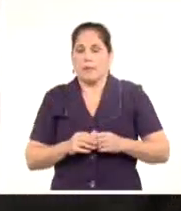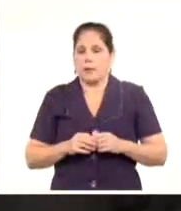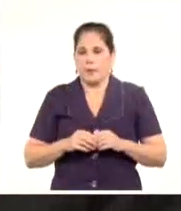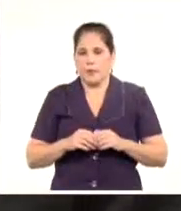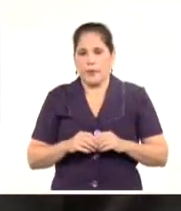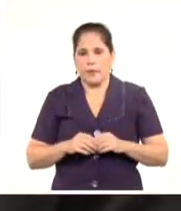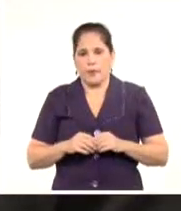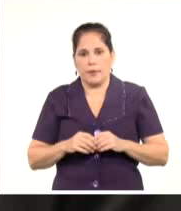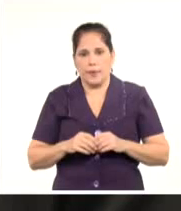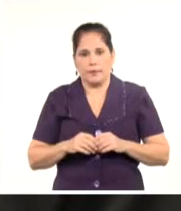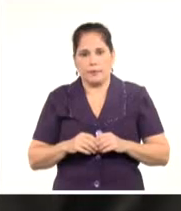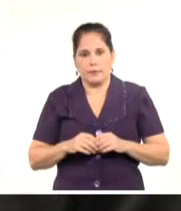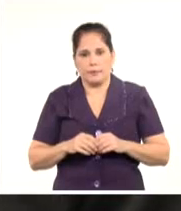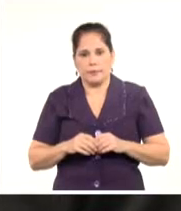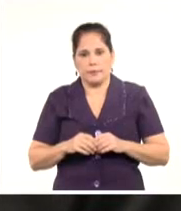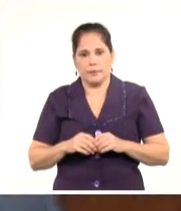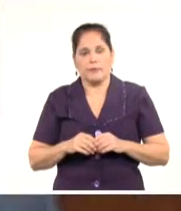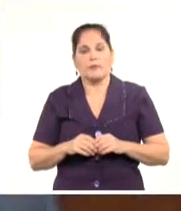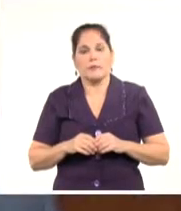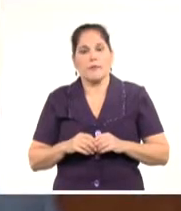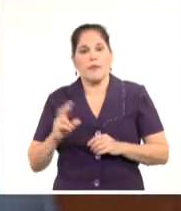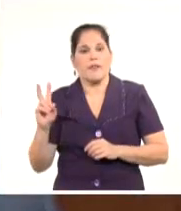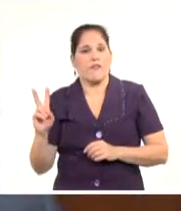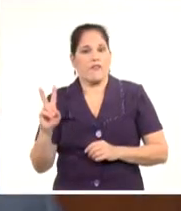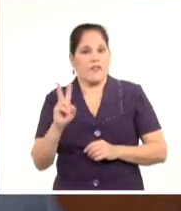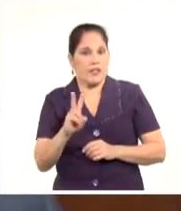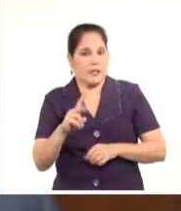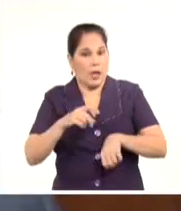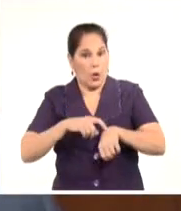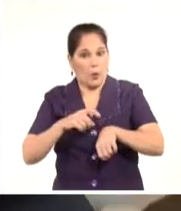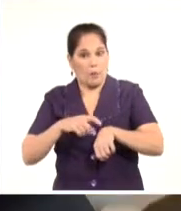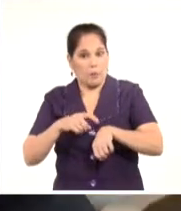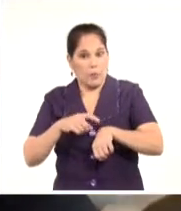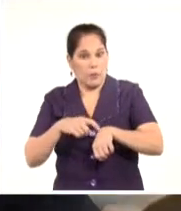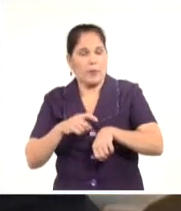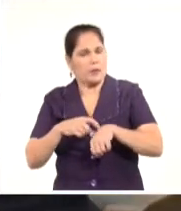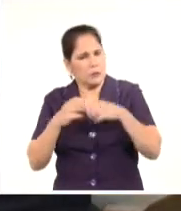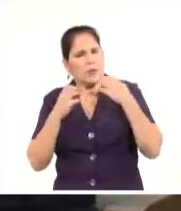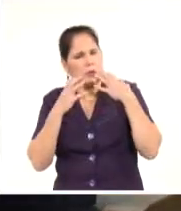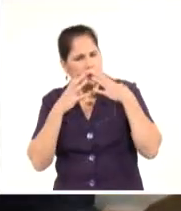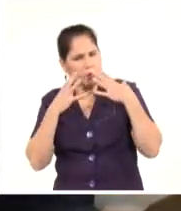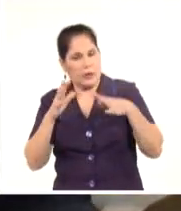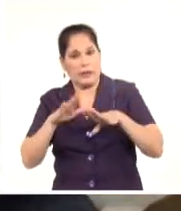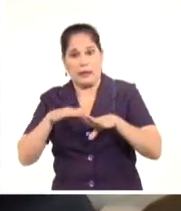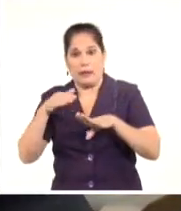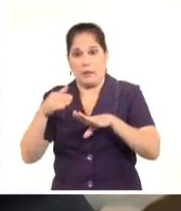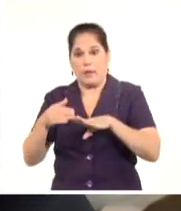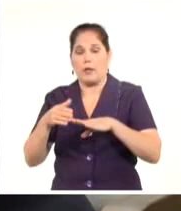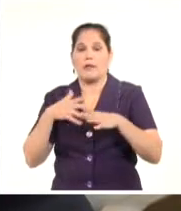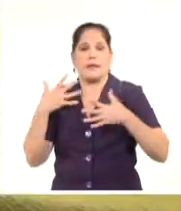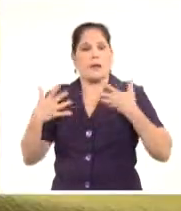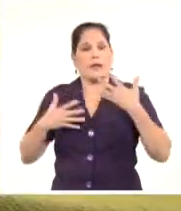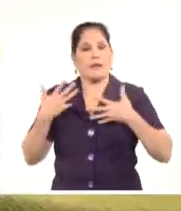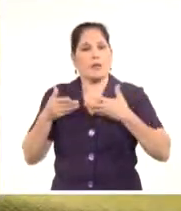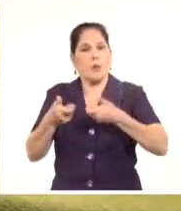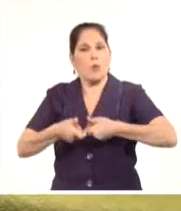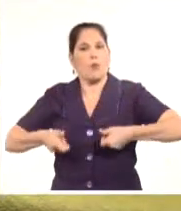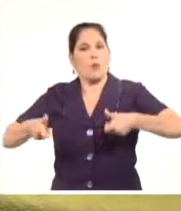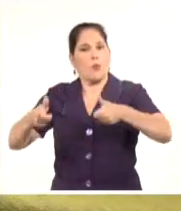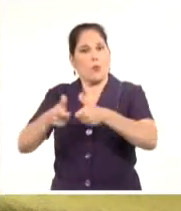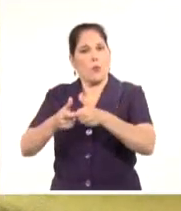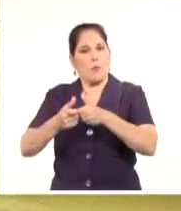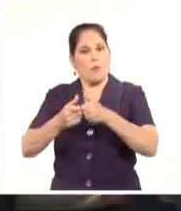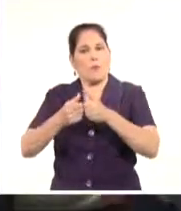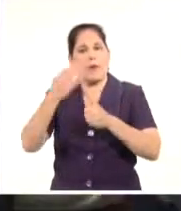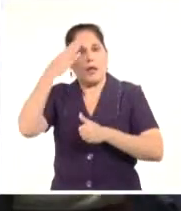el presidente cubano aseguró que la visita tiene lugar en un momento muy significativo, luego de la reciente celebración de la cumbre Cuba-Caricón